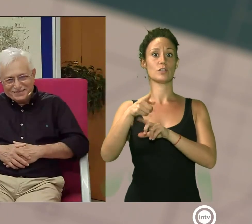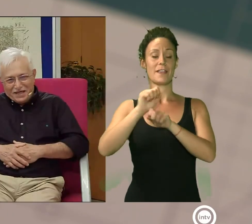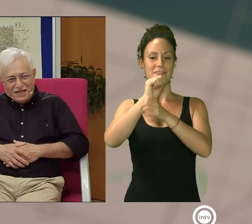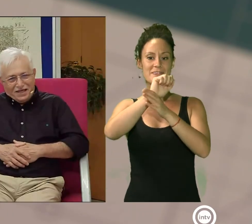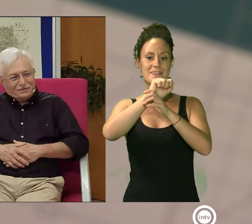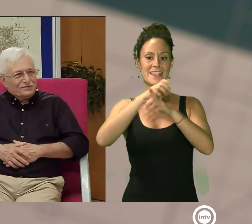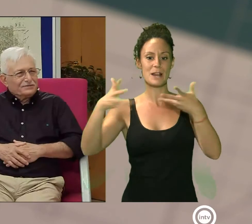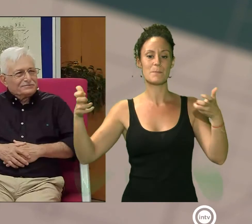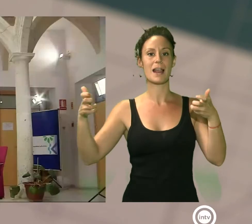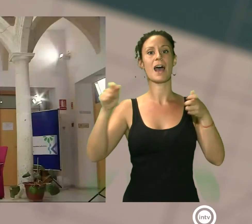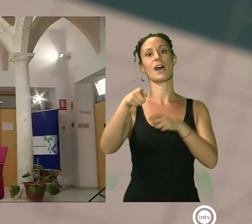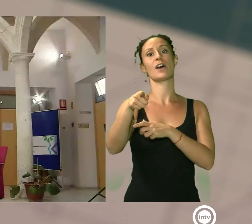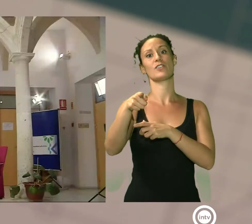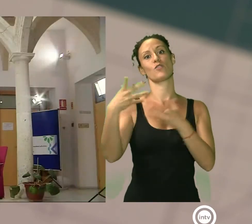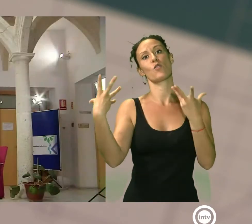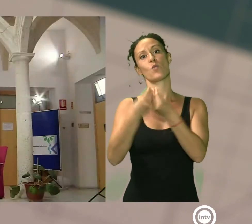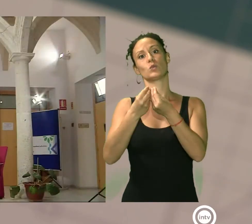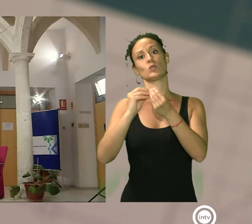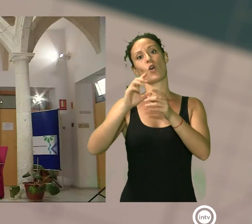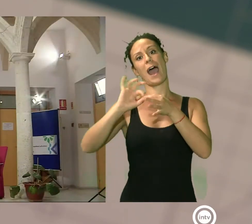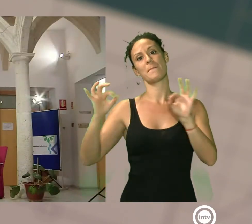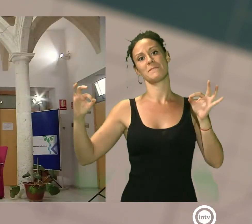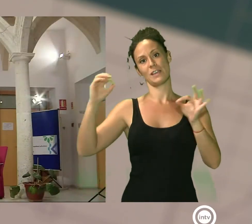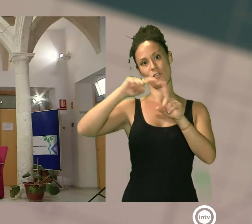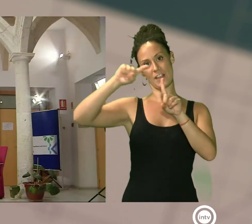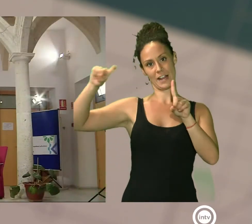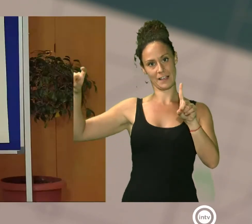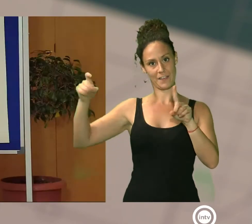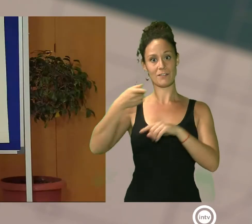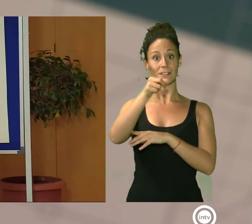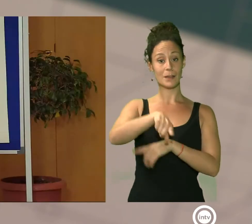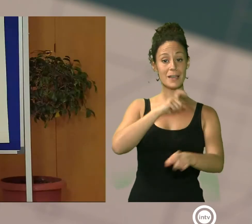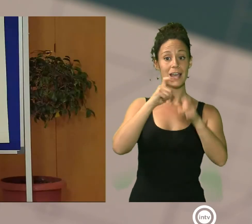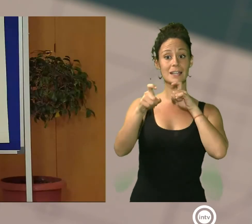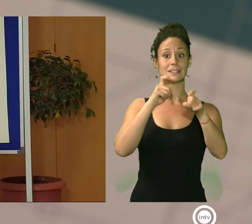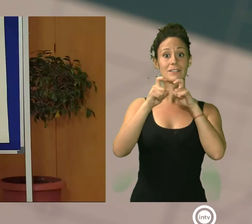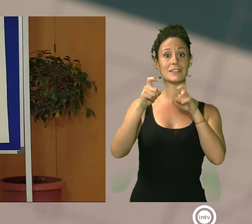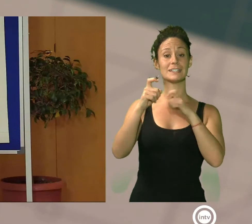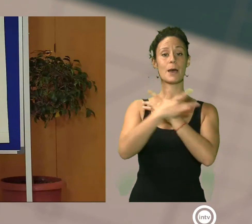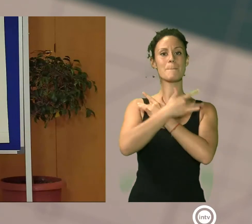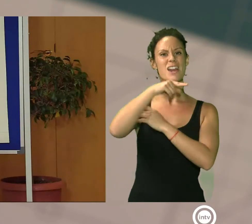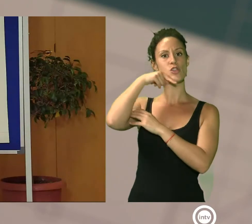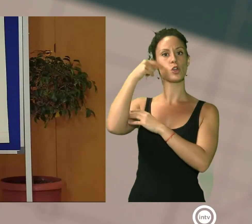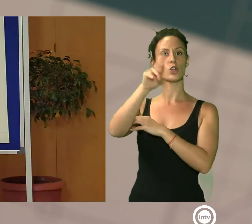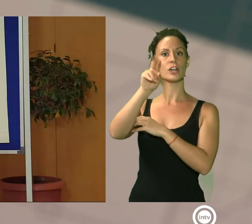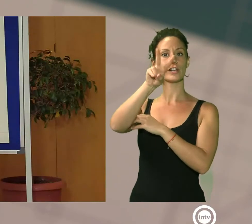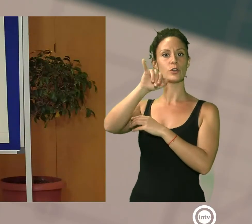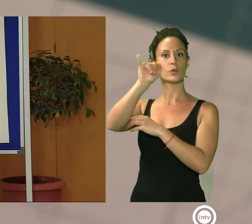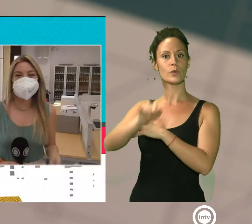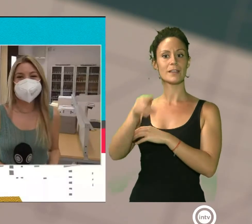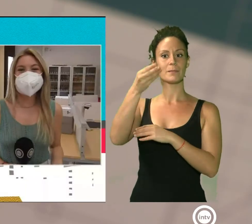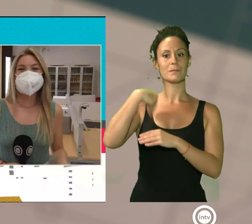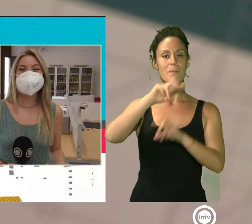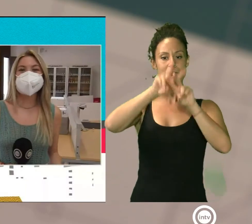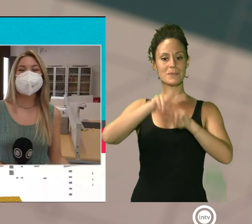junto con amigos de la Alcazaba. En el tramo final, Alfredo Casas también compartió entrevista con María Dolores Ruiz, investigadora y profesora de la universidad,